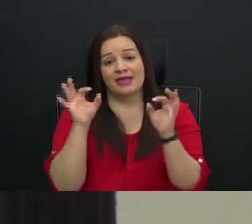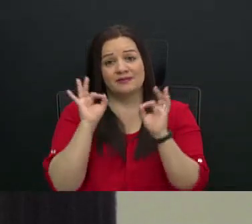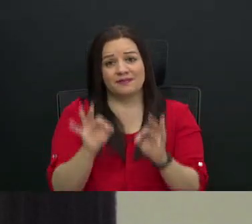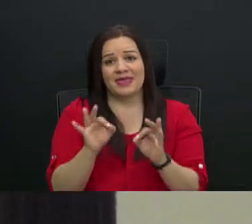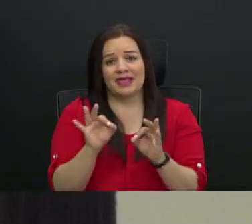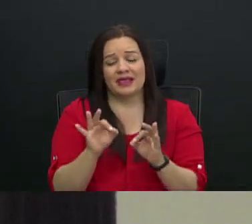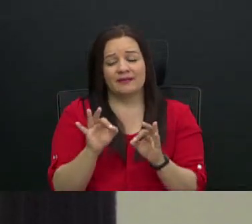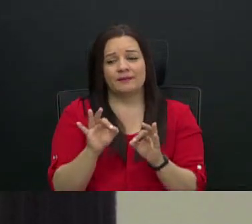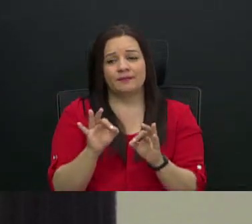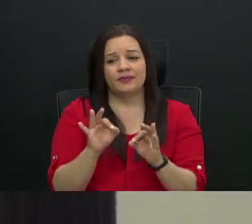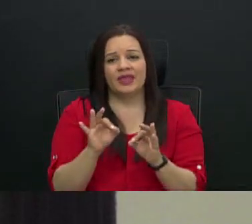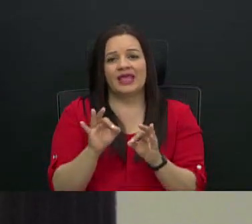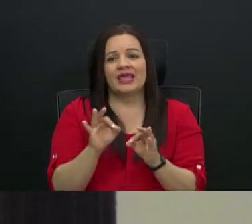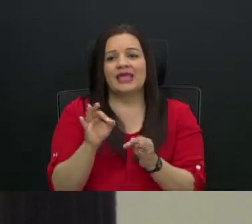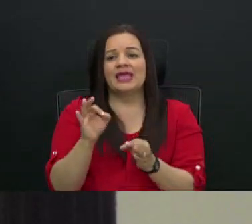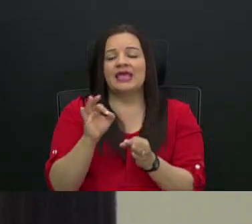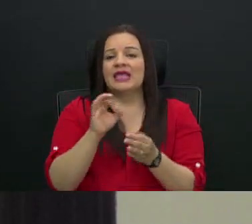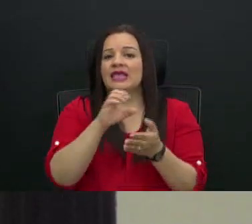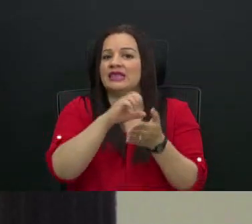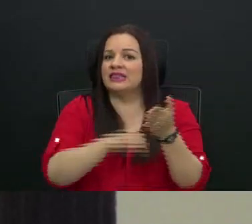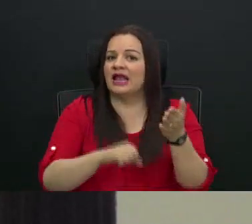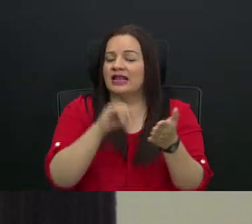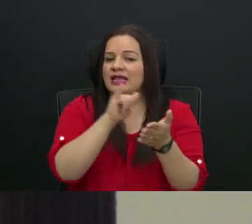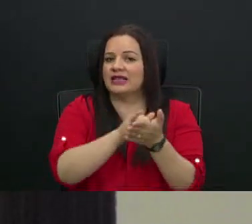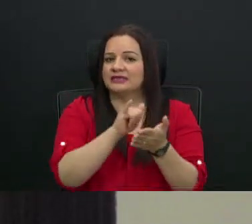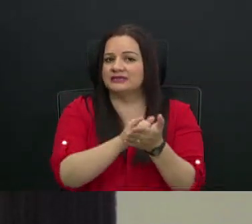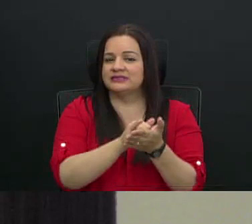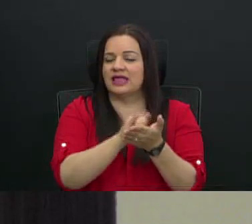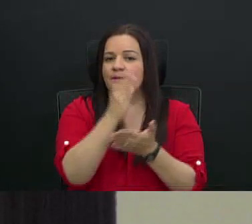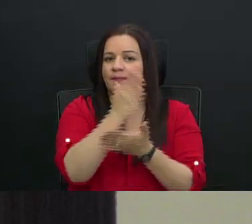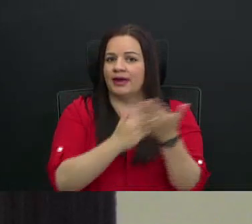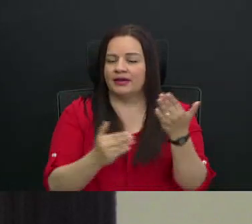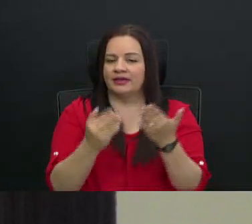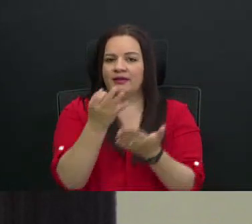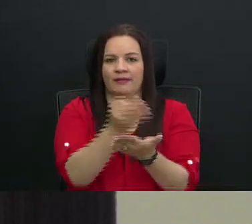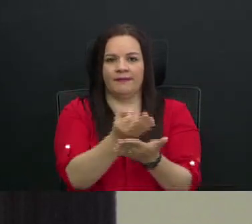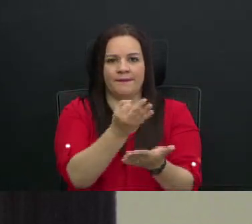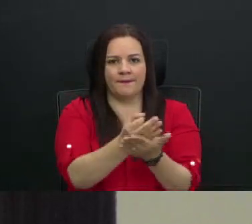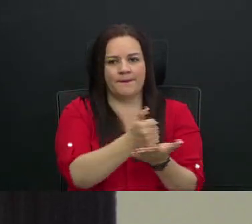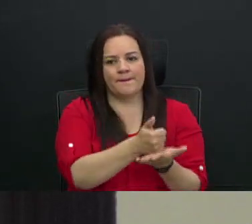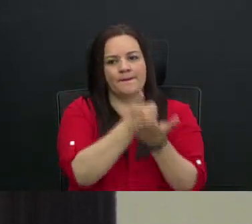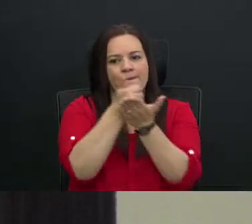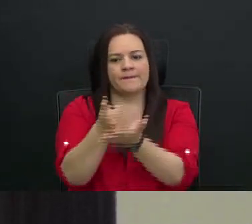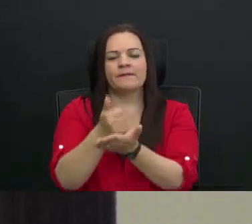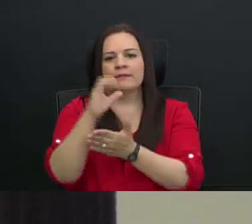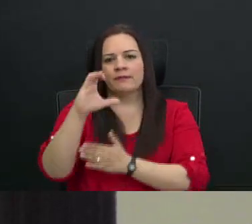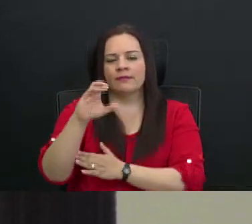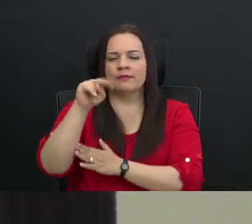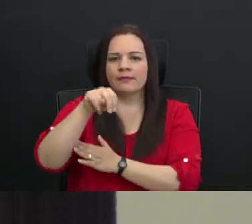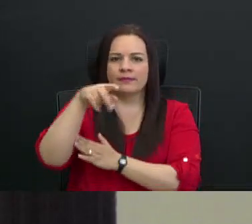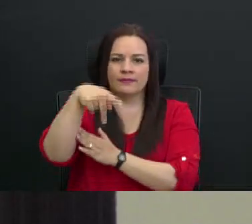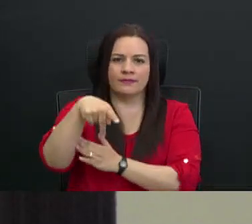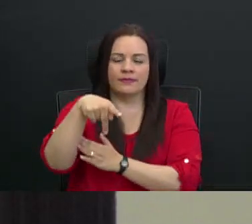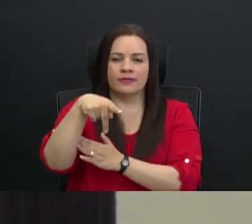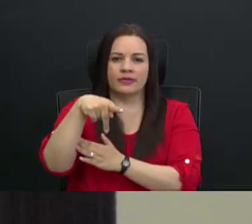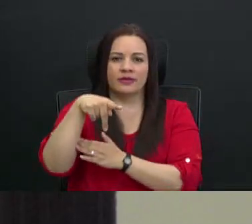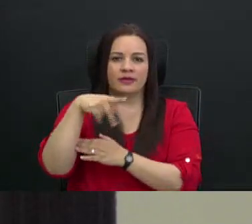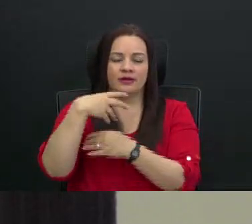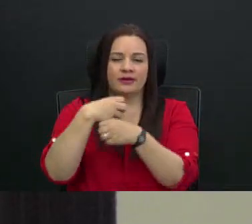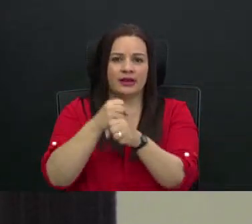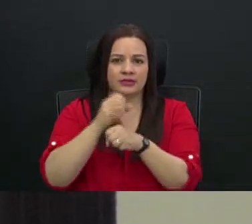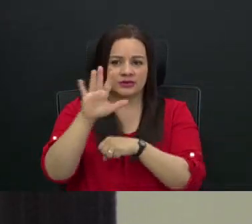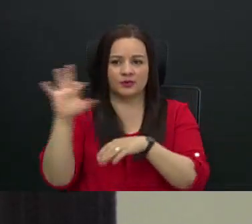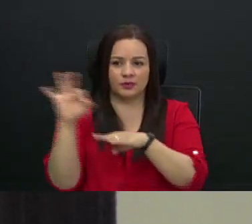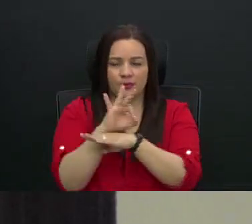quitarle ese peso financiero ayudaría a que el CNP ejerza sus funciones de